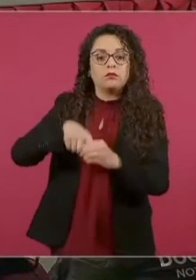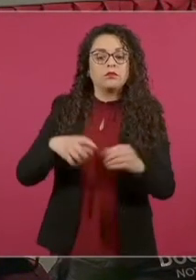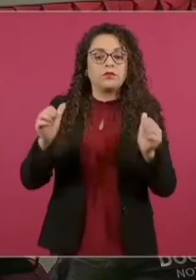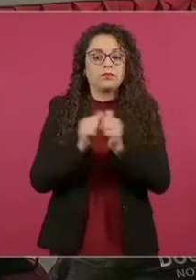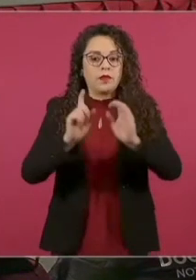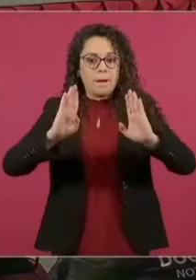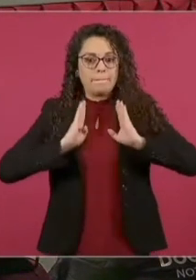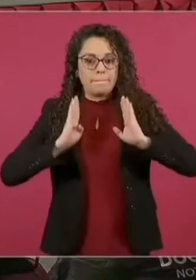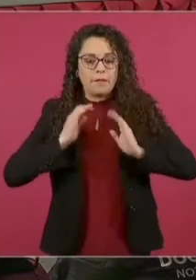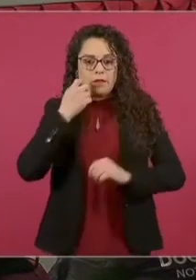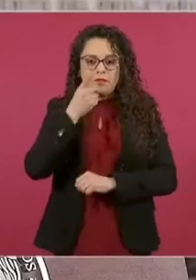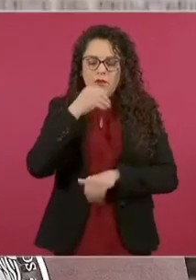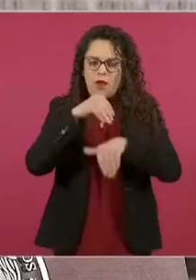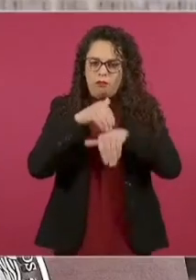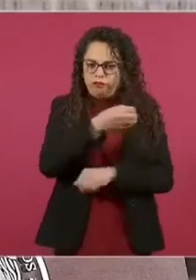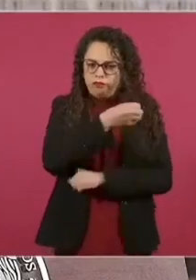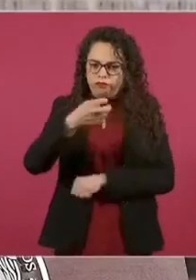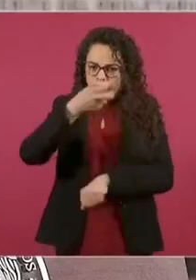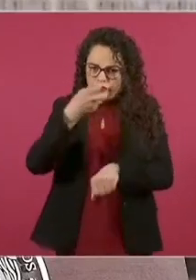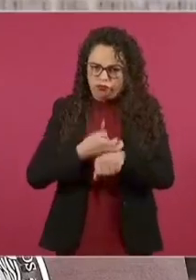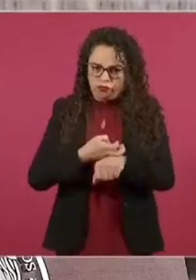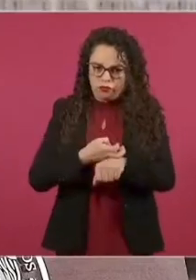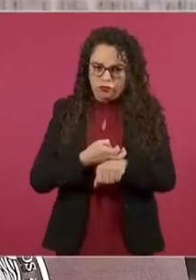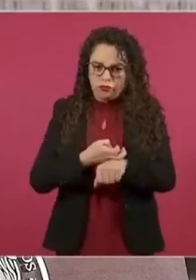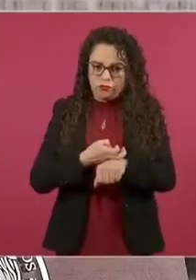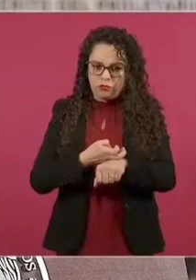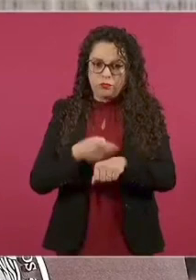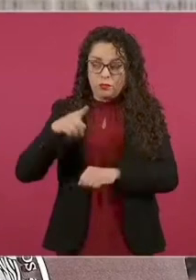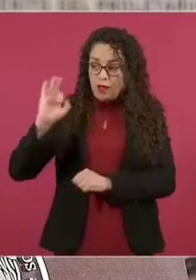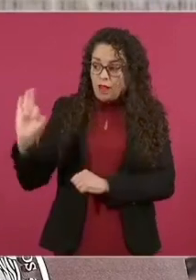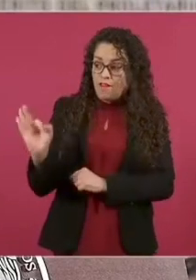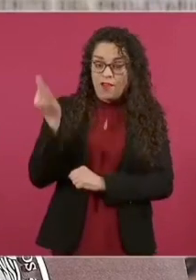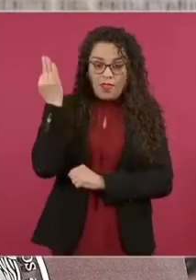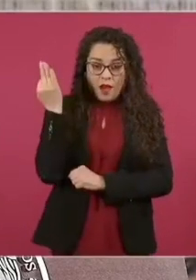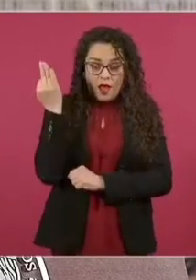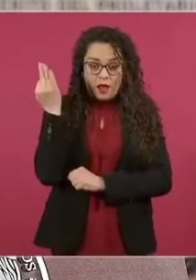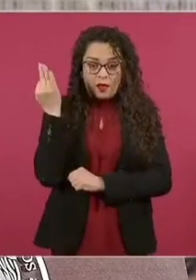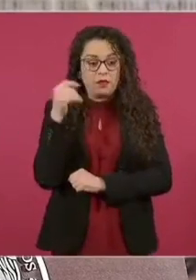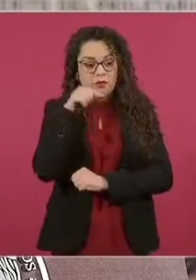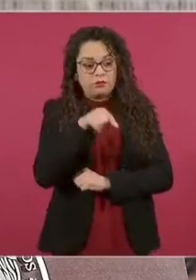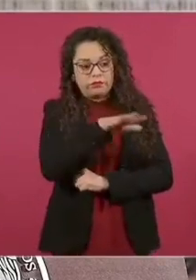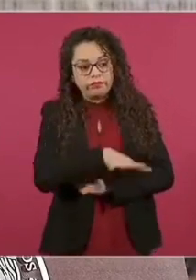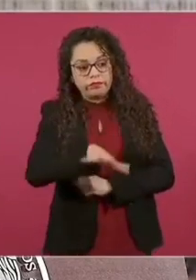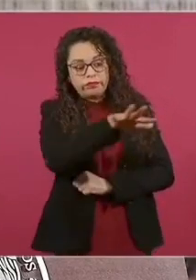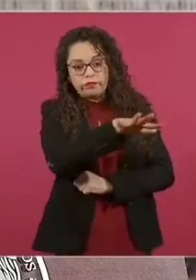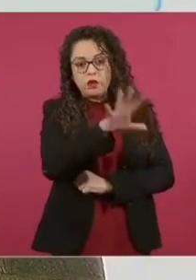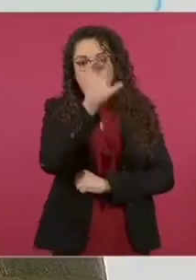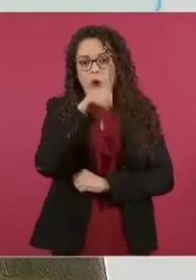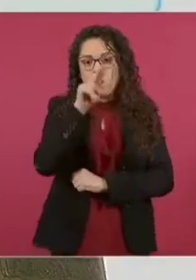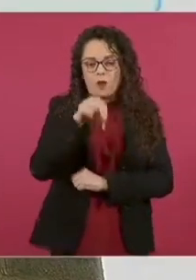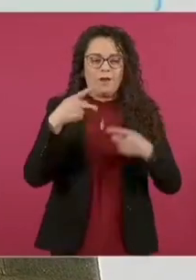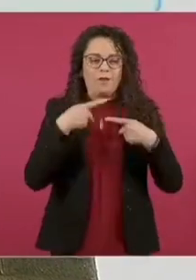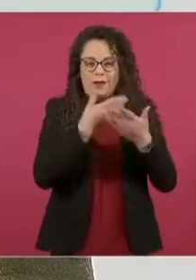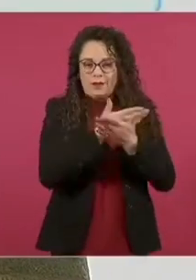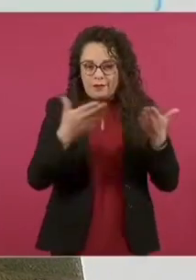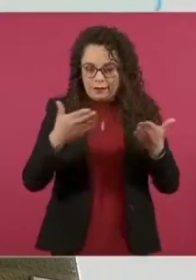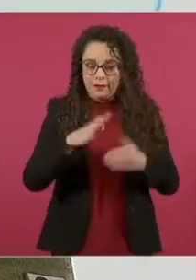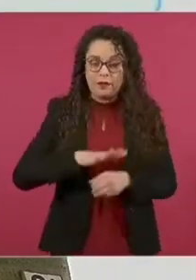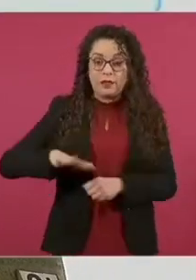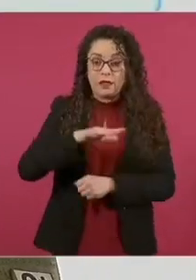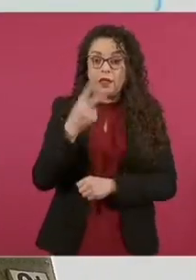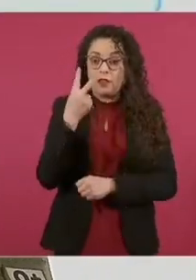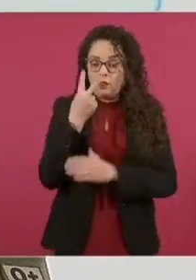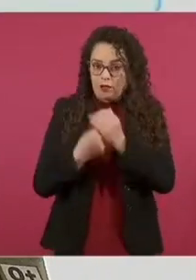esto es disciplinariamente, y al fuero común y al fuero federal en el ámbito del desarrollo de sus funciones. Otra de las partes que